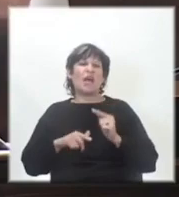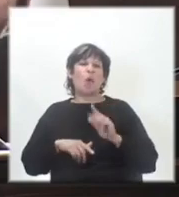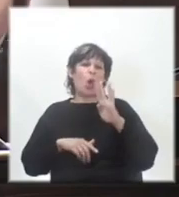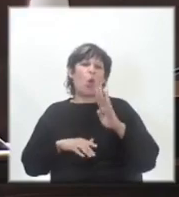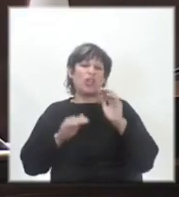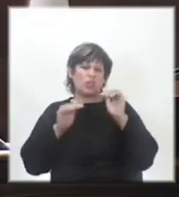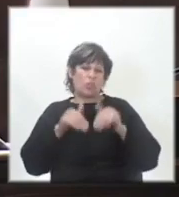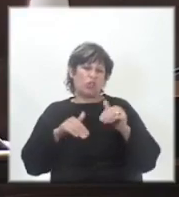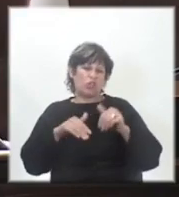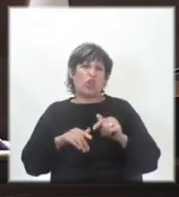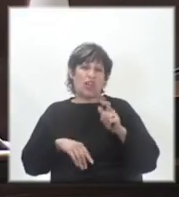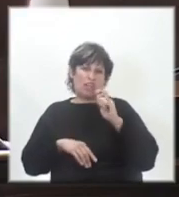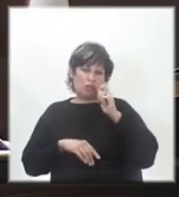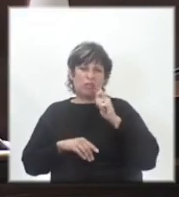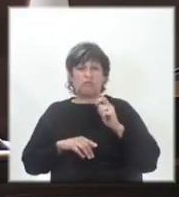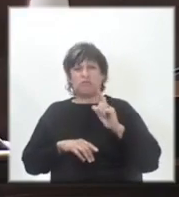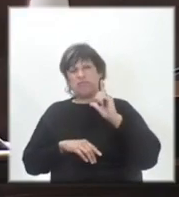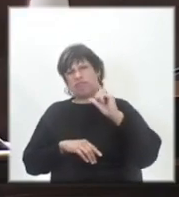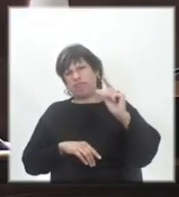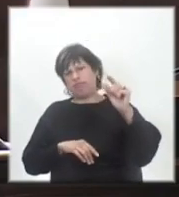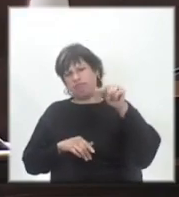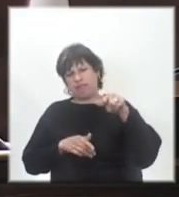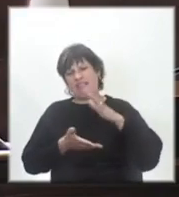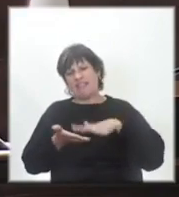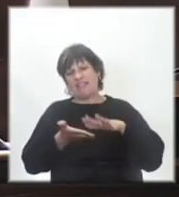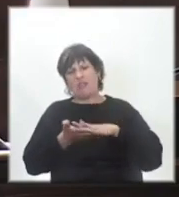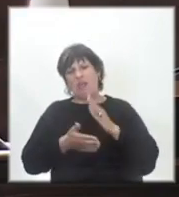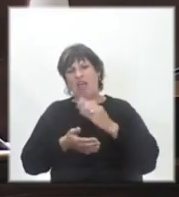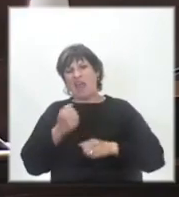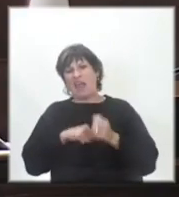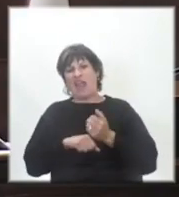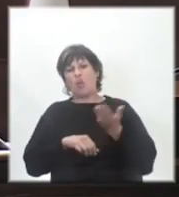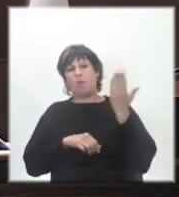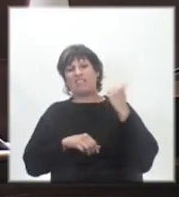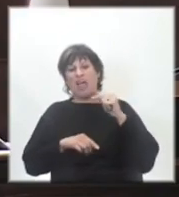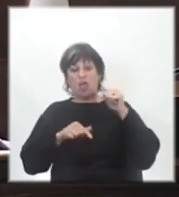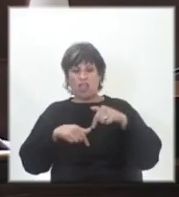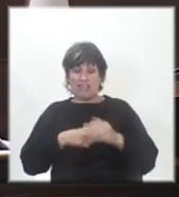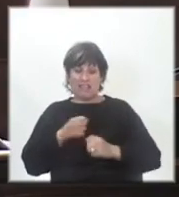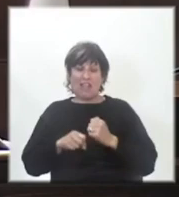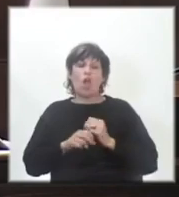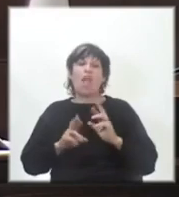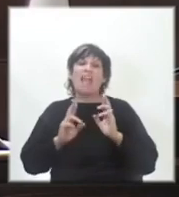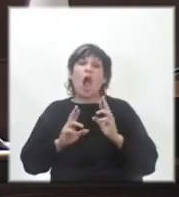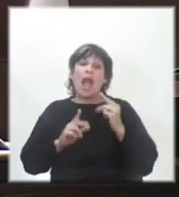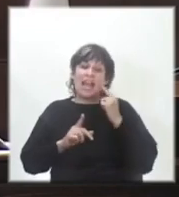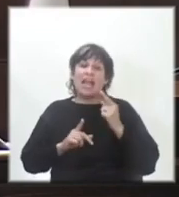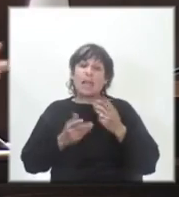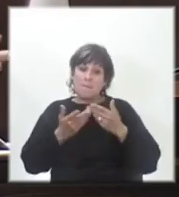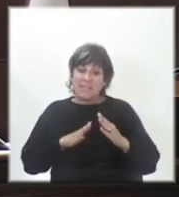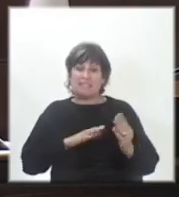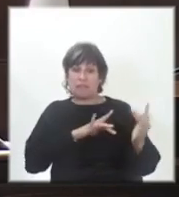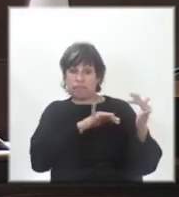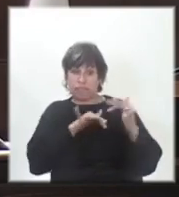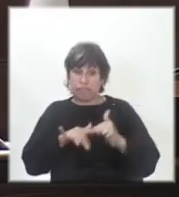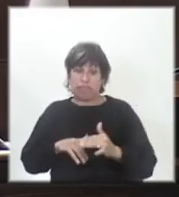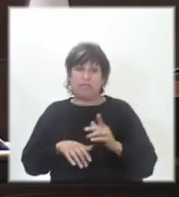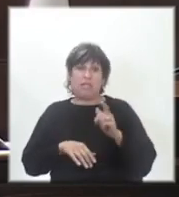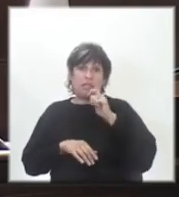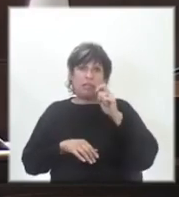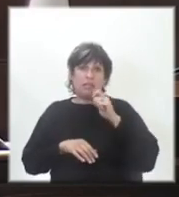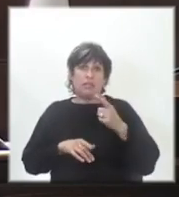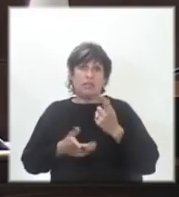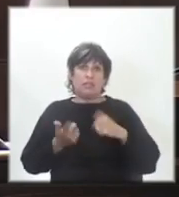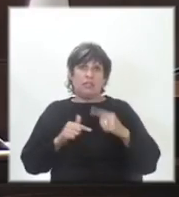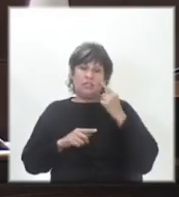estábamos de esa situación. El año pasado y este. Y ojalá que este empiecen a venir turistas. Porque nos vamos